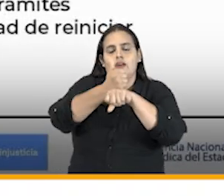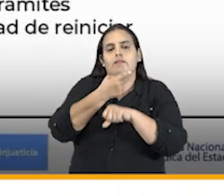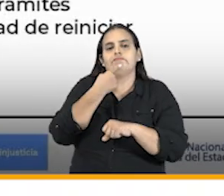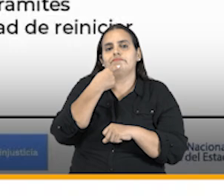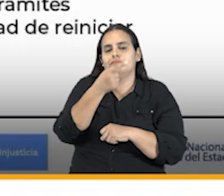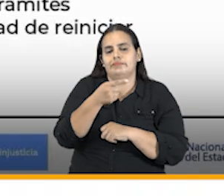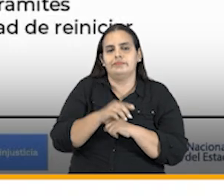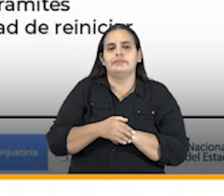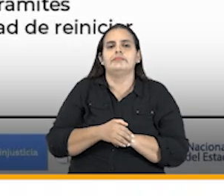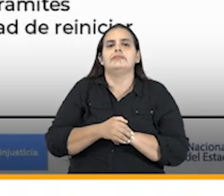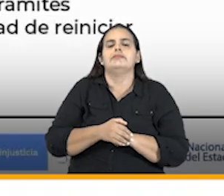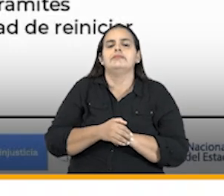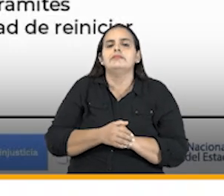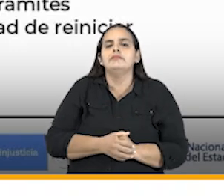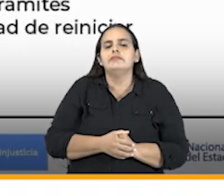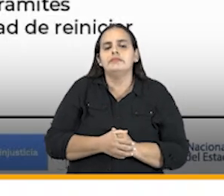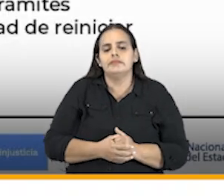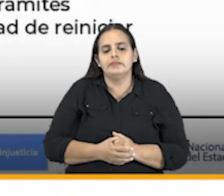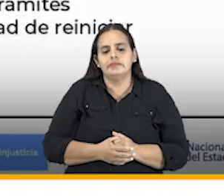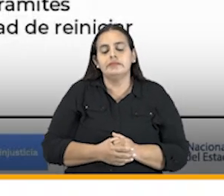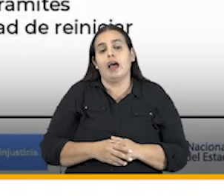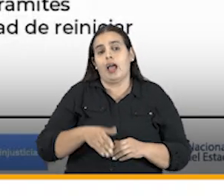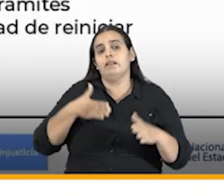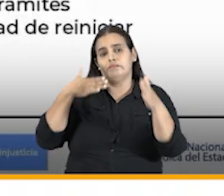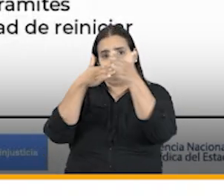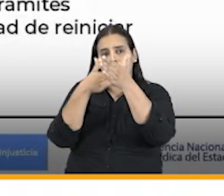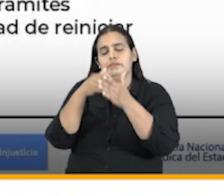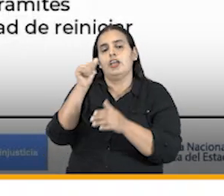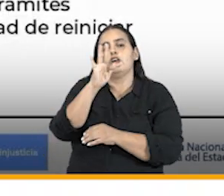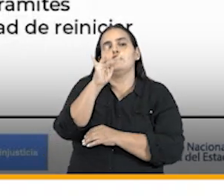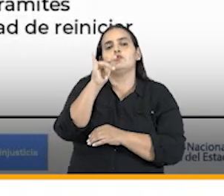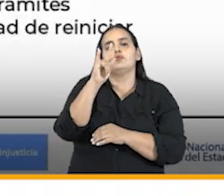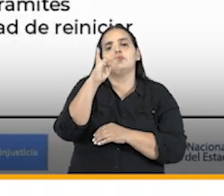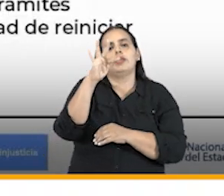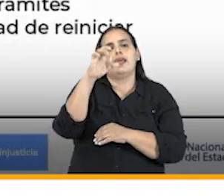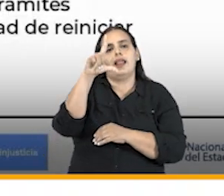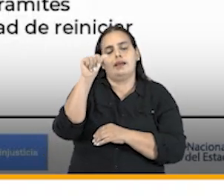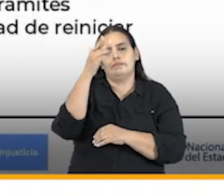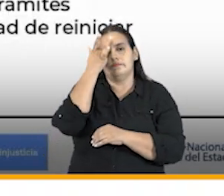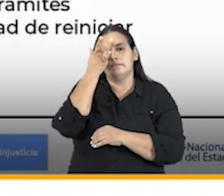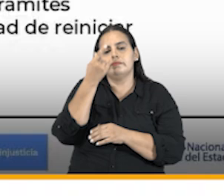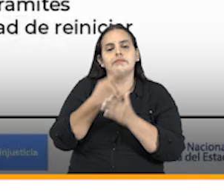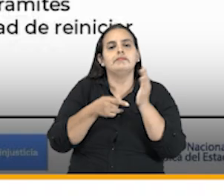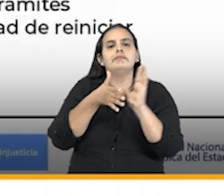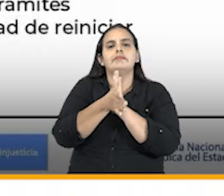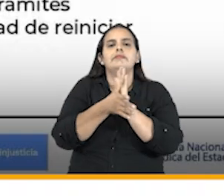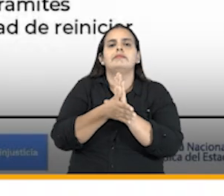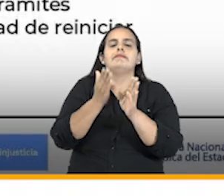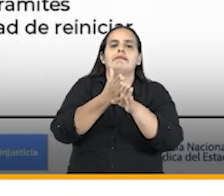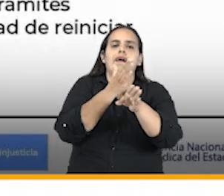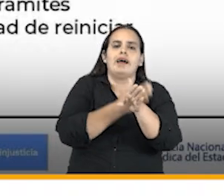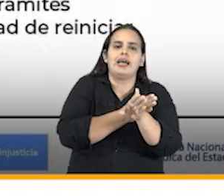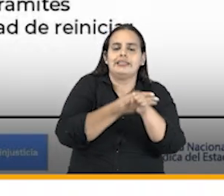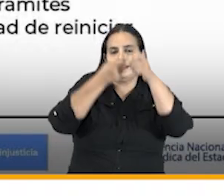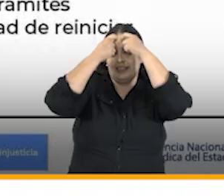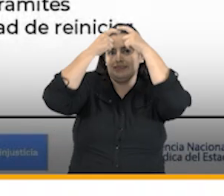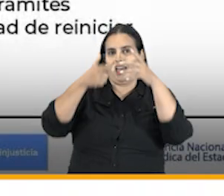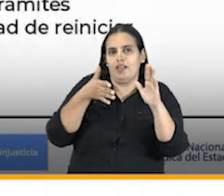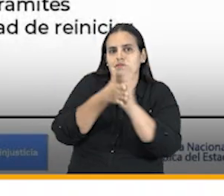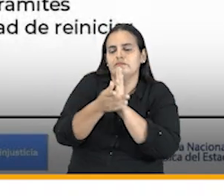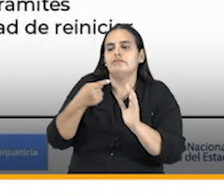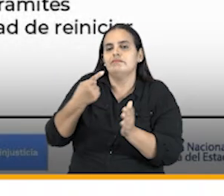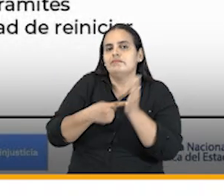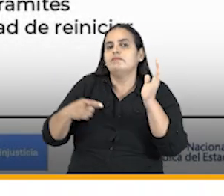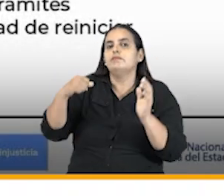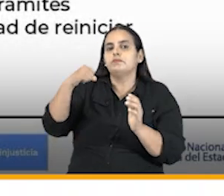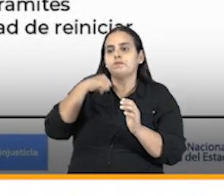la acción de tutela que logró dejar sin efectos una sentencia del Consejo de Estado que de